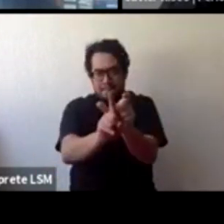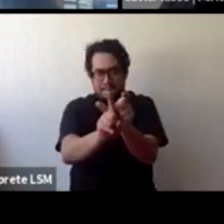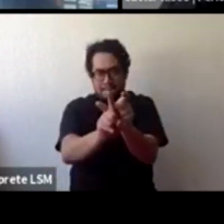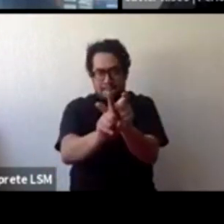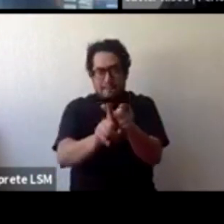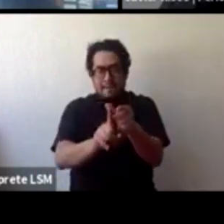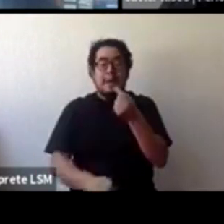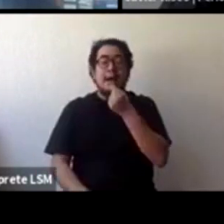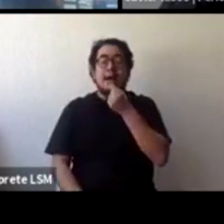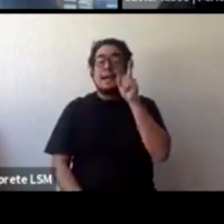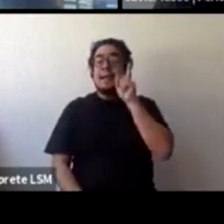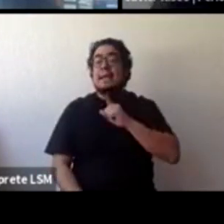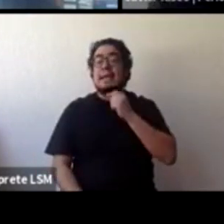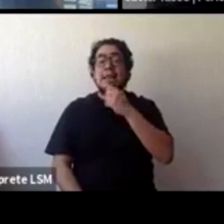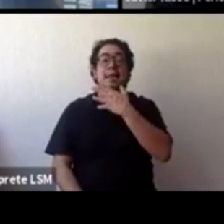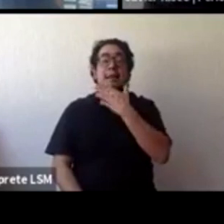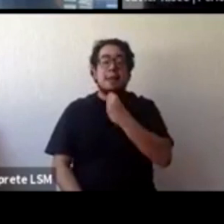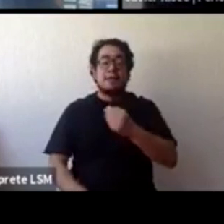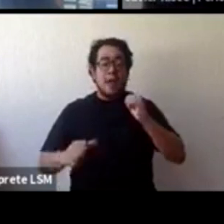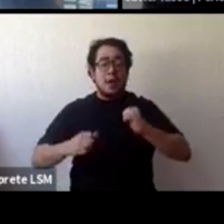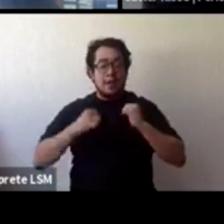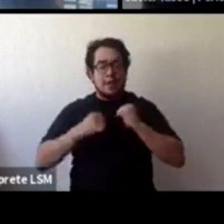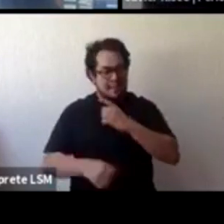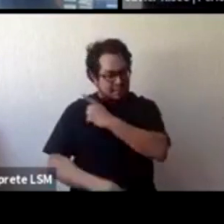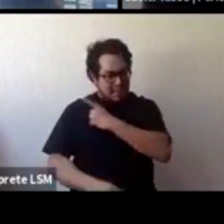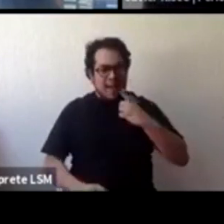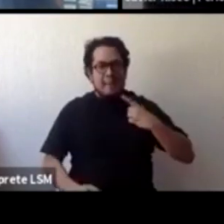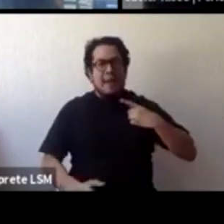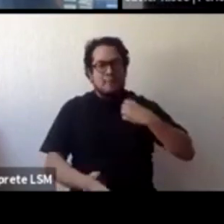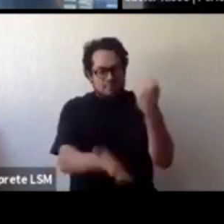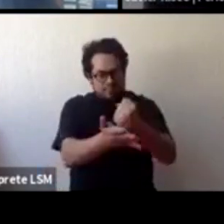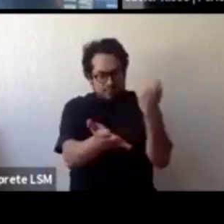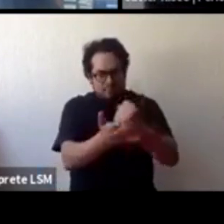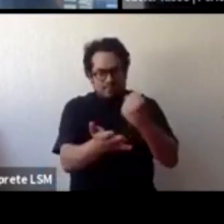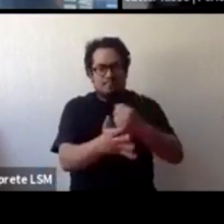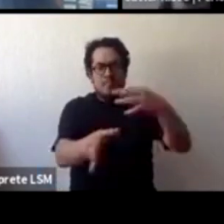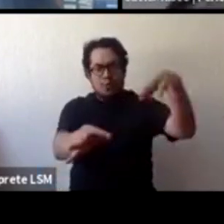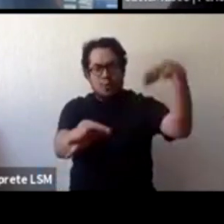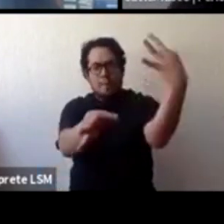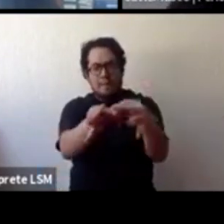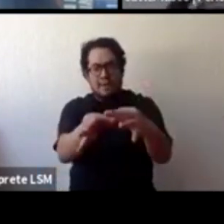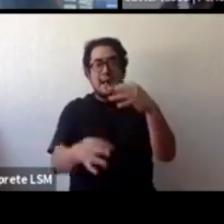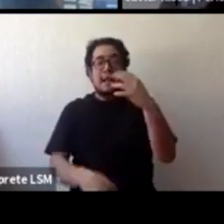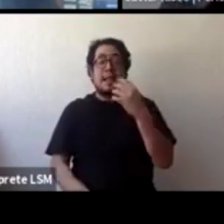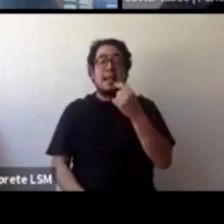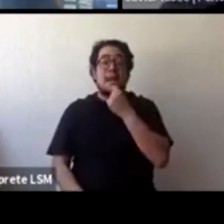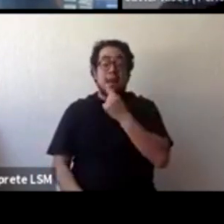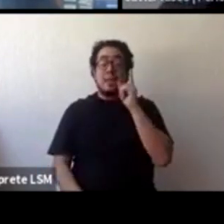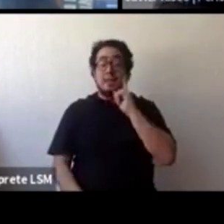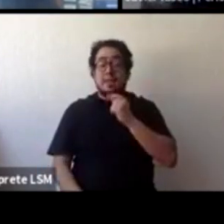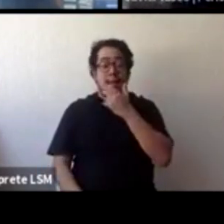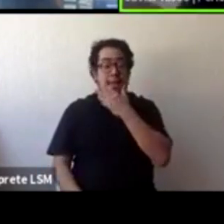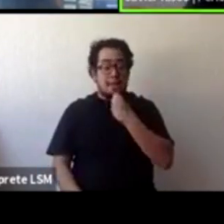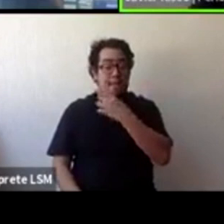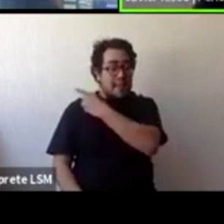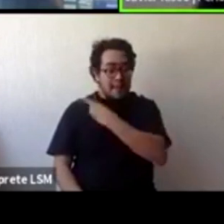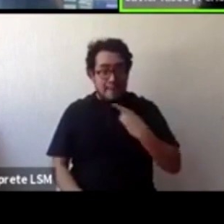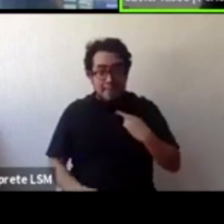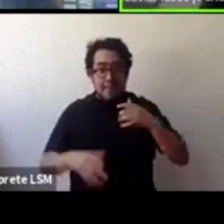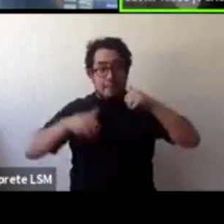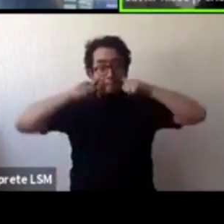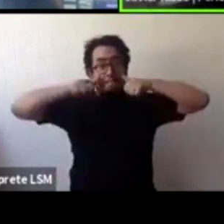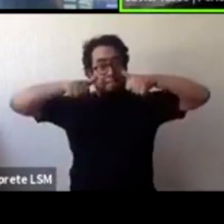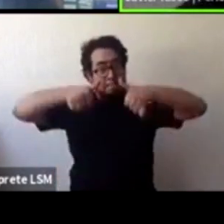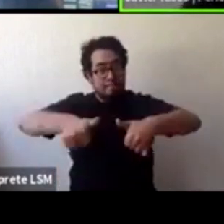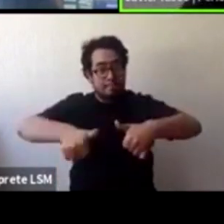cumplir, ¿no? Y que necesitamos poner a los niños y a las niñas en el centro de nuestra atención. Sí, yo creo que, a